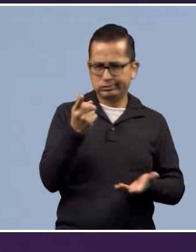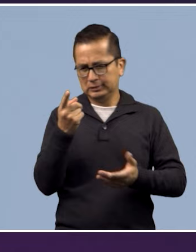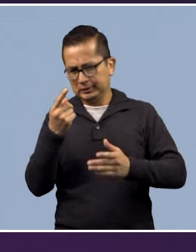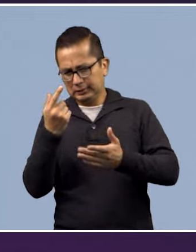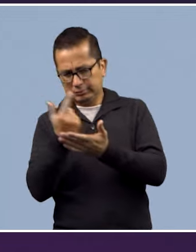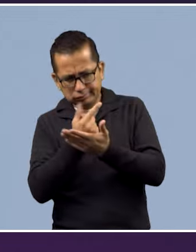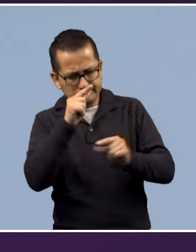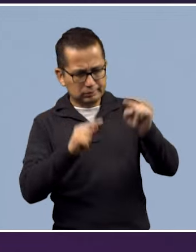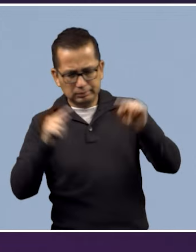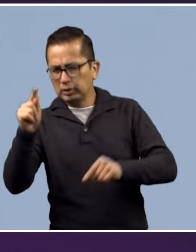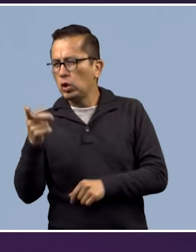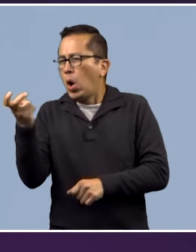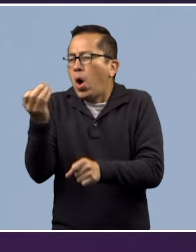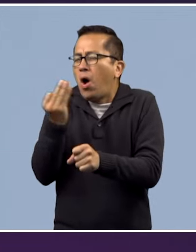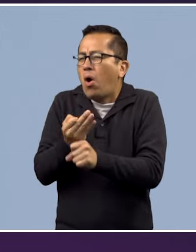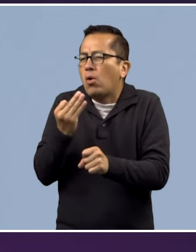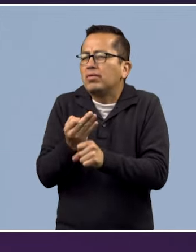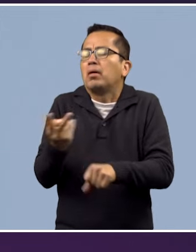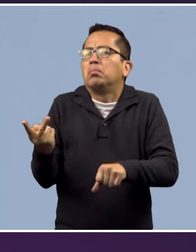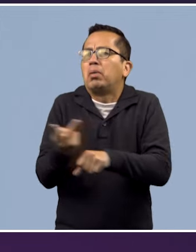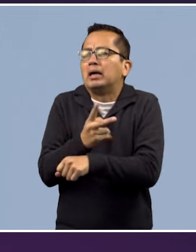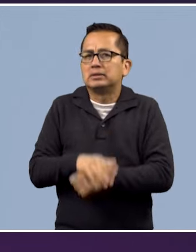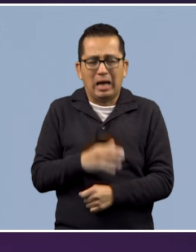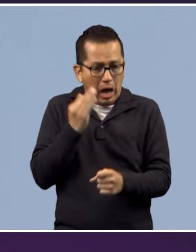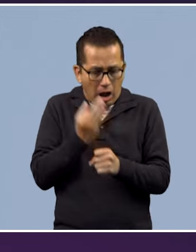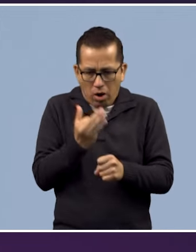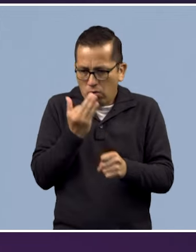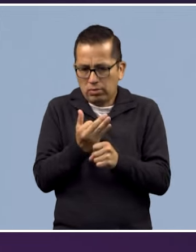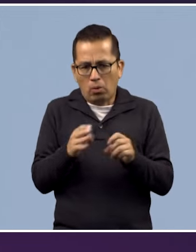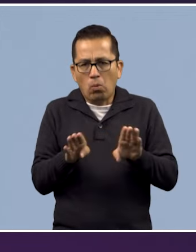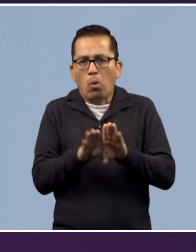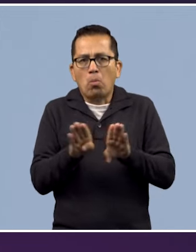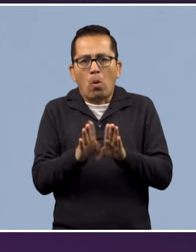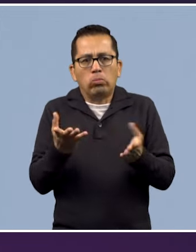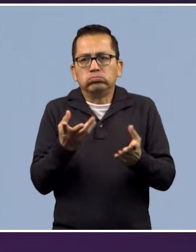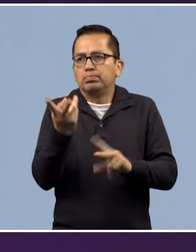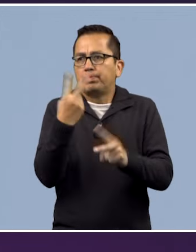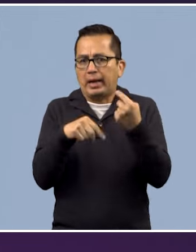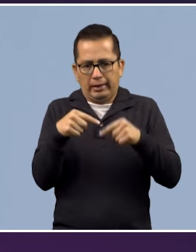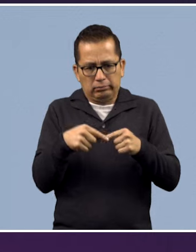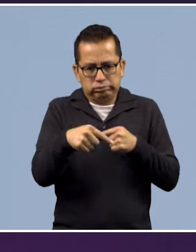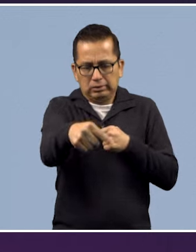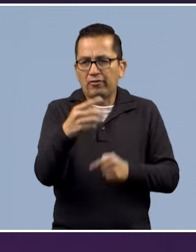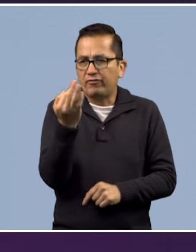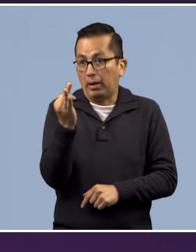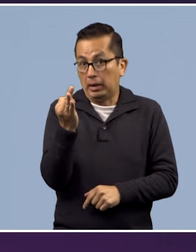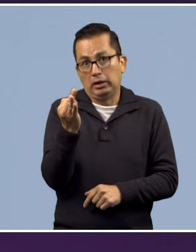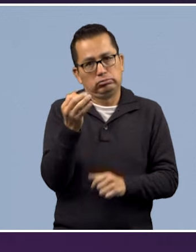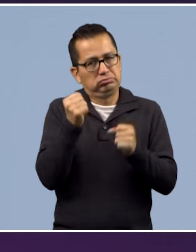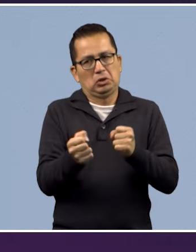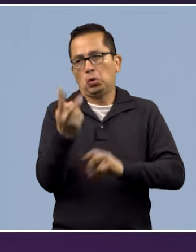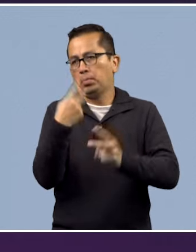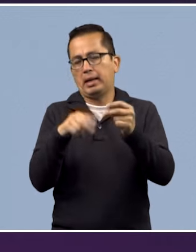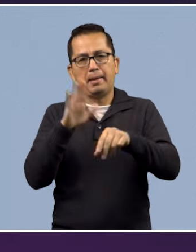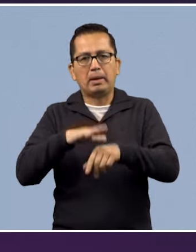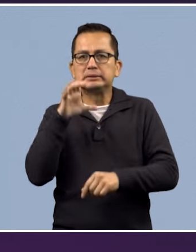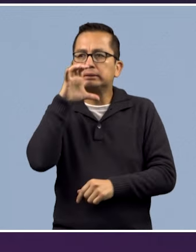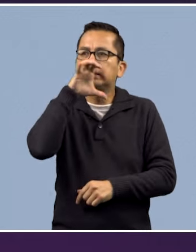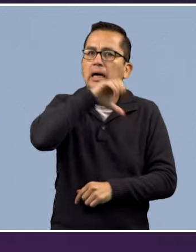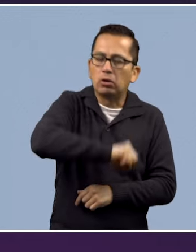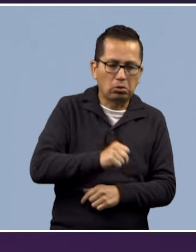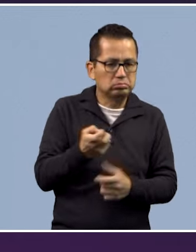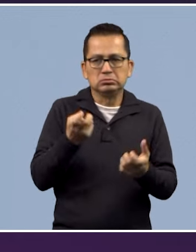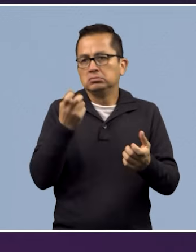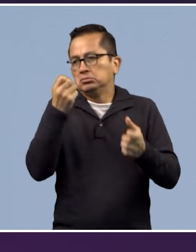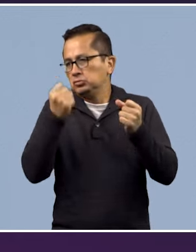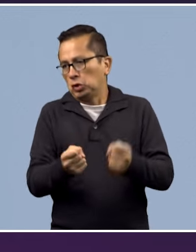momento nos encontramos actualmente? Es decir, ¿qué hay en este momento para febrero que llegará con el aumento de las temperaturas y